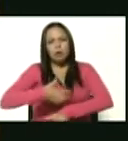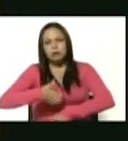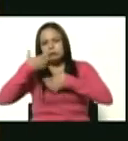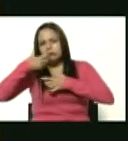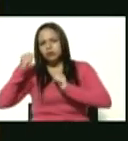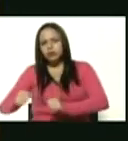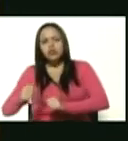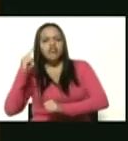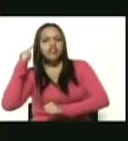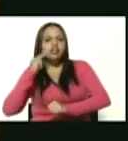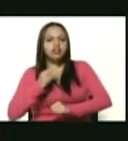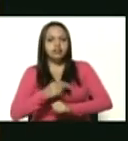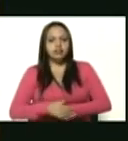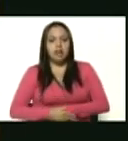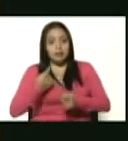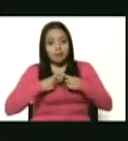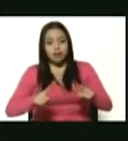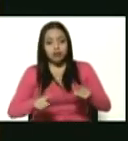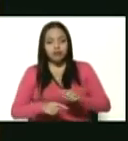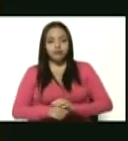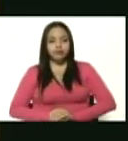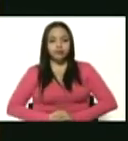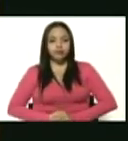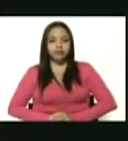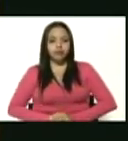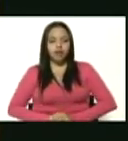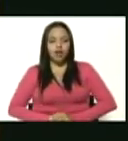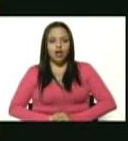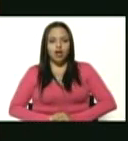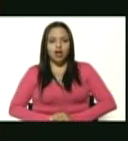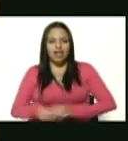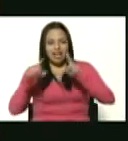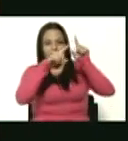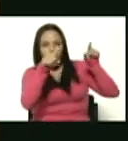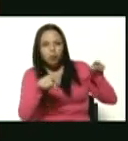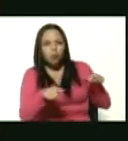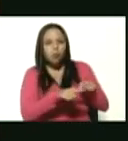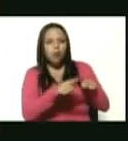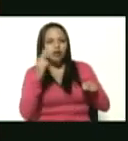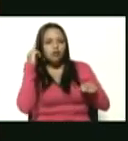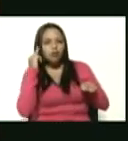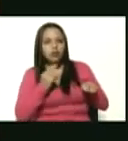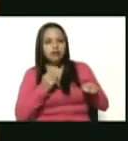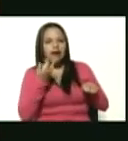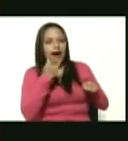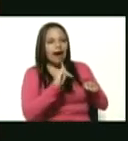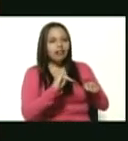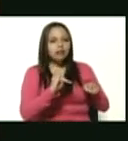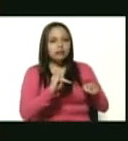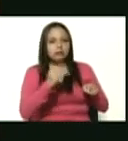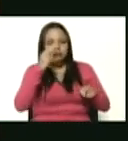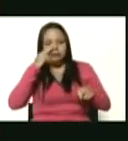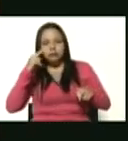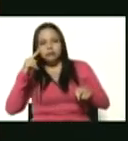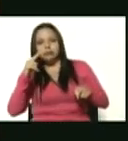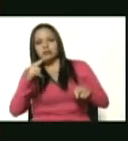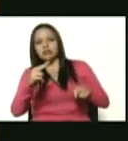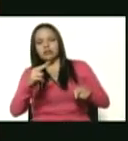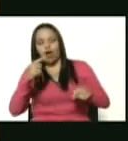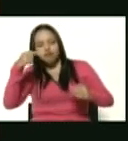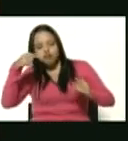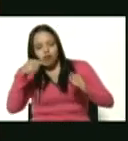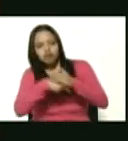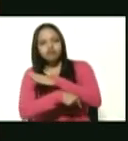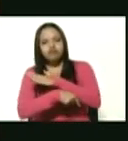fundamentales es que ese cuadro de Bolívar tiene una mirada muy profunda ninguno de ellos hubiese soportado la mirada del